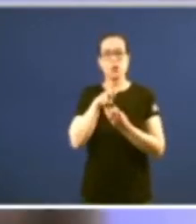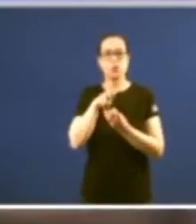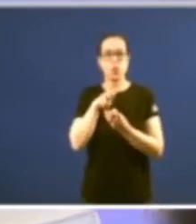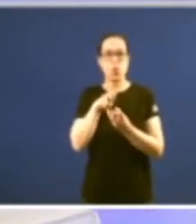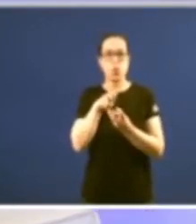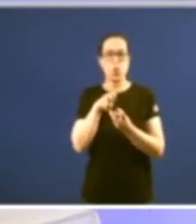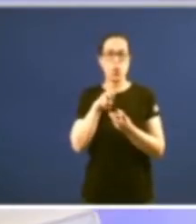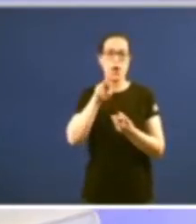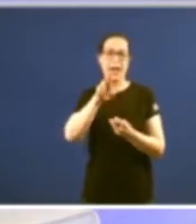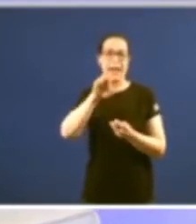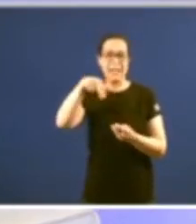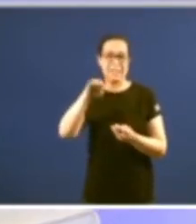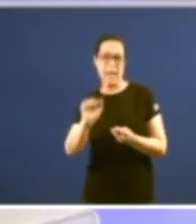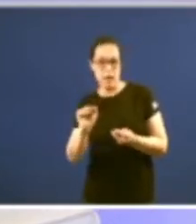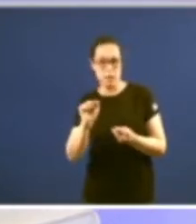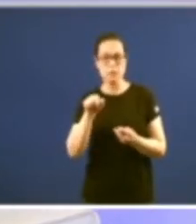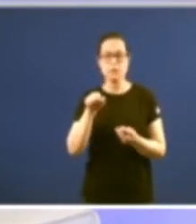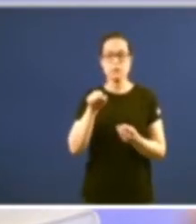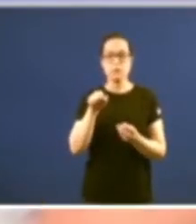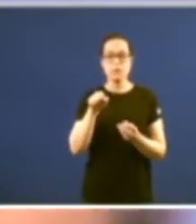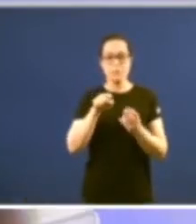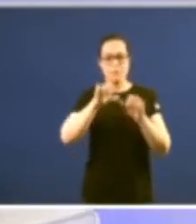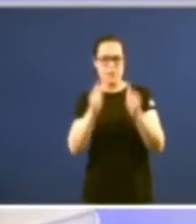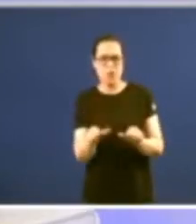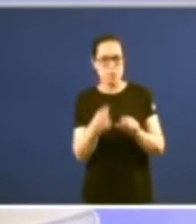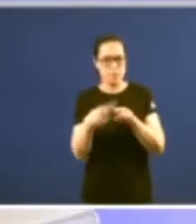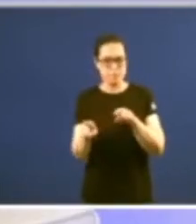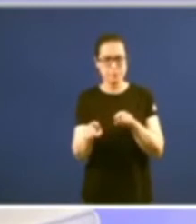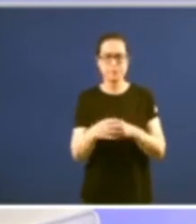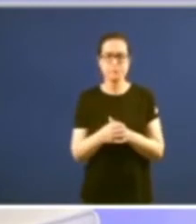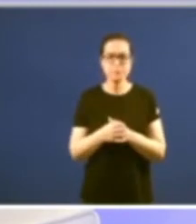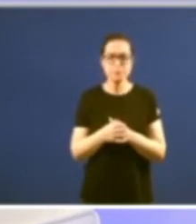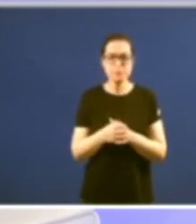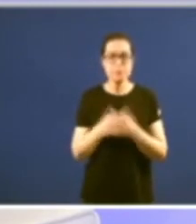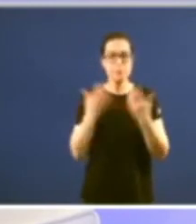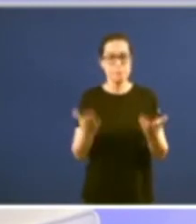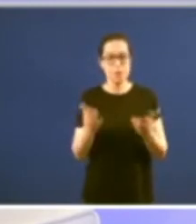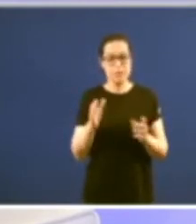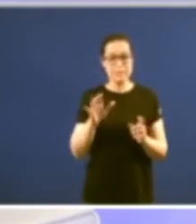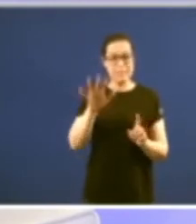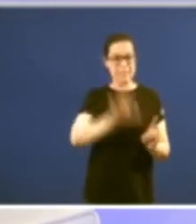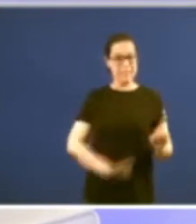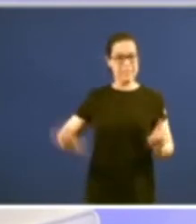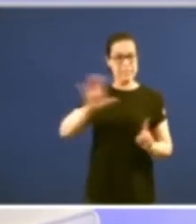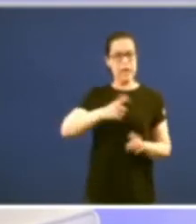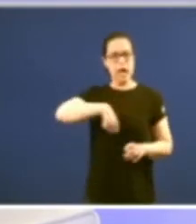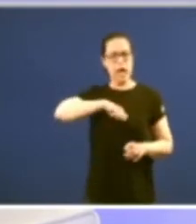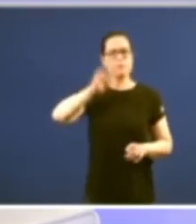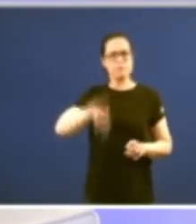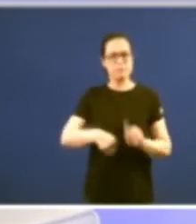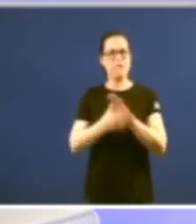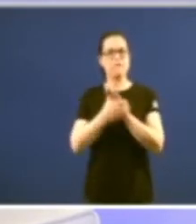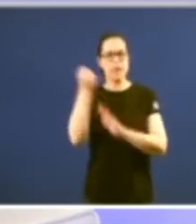persoas físicas a recaudación logo outra cuestión distinta é como se distribuye estamos nun Estado federal se pode discutir que hai que